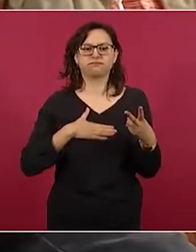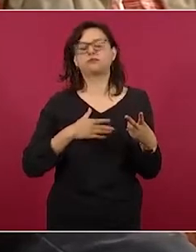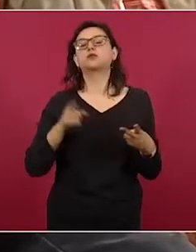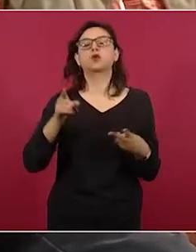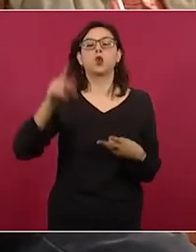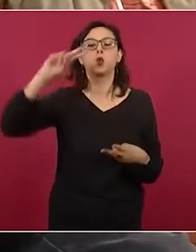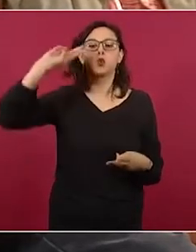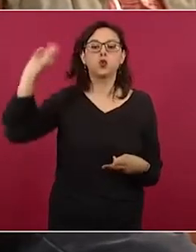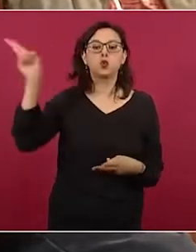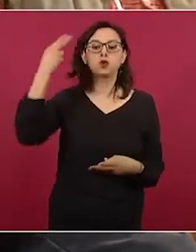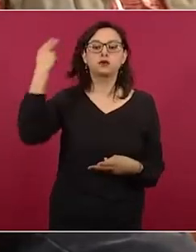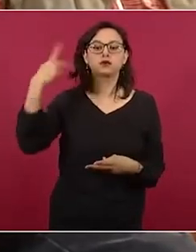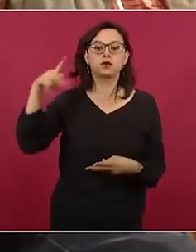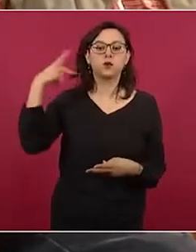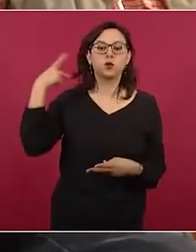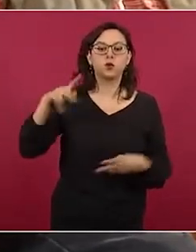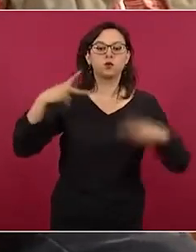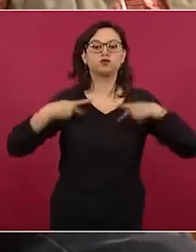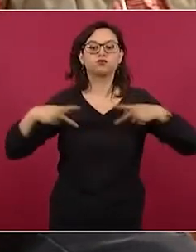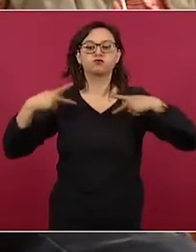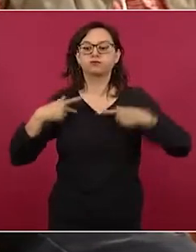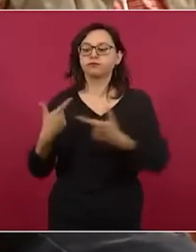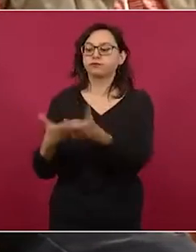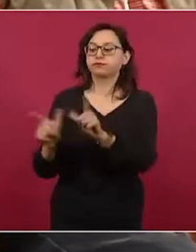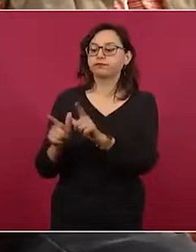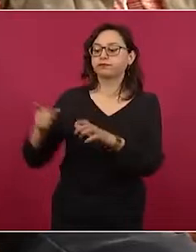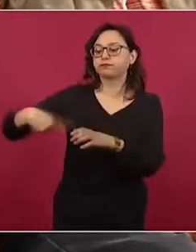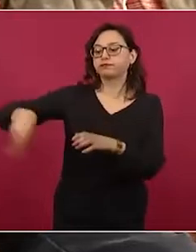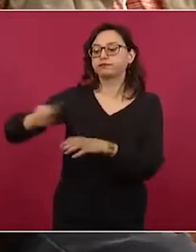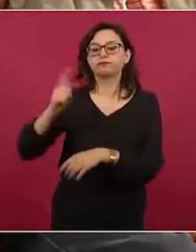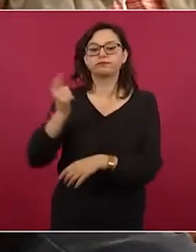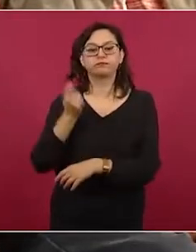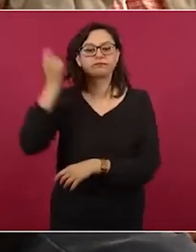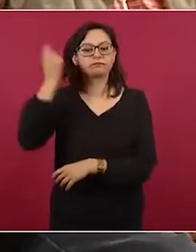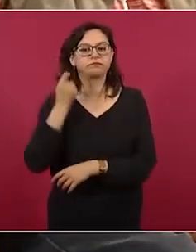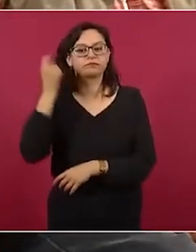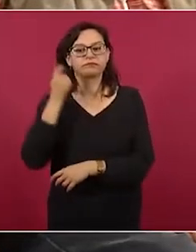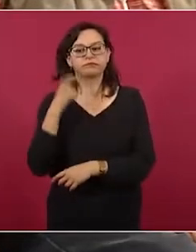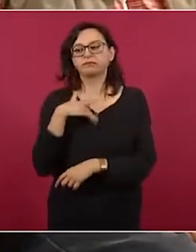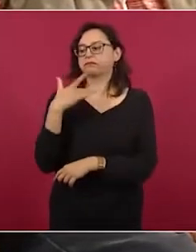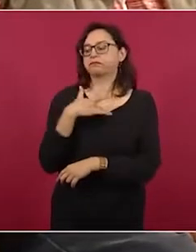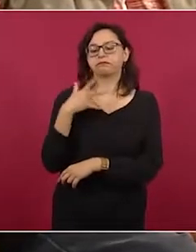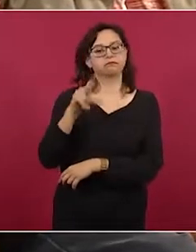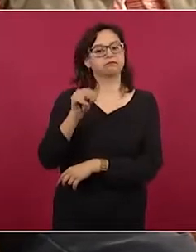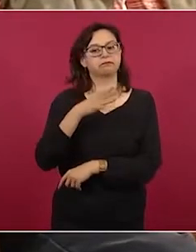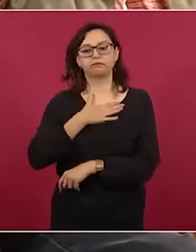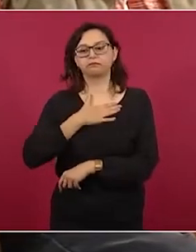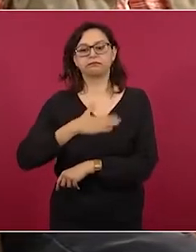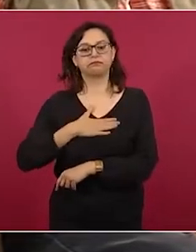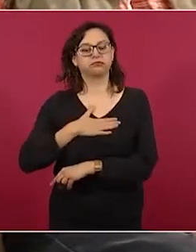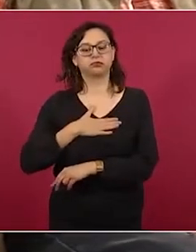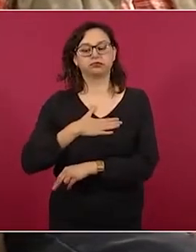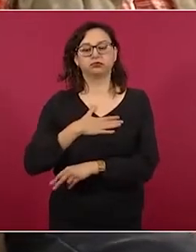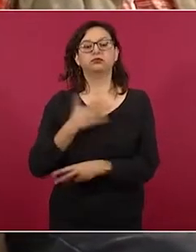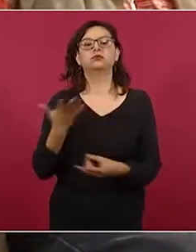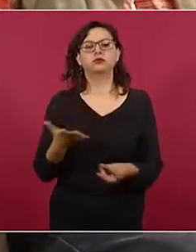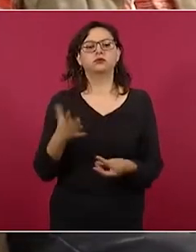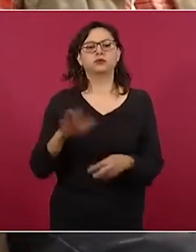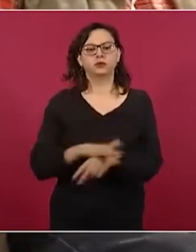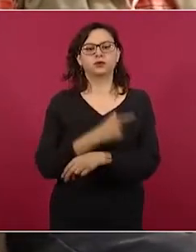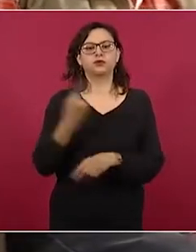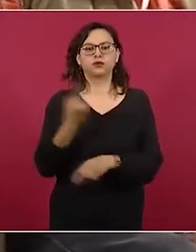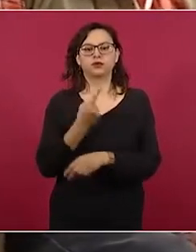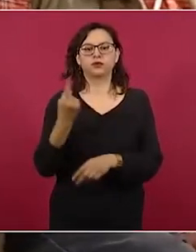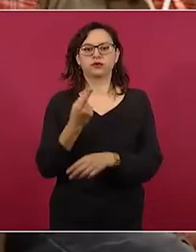Puebla hay un grupo de pensionados que tiene un problema justamente con temas de justicia, que tiene un problema con una empresa de un centro